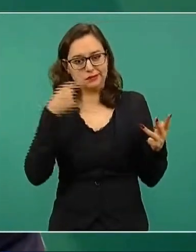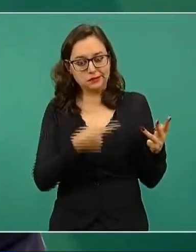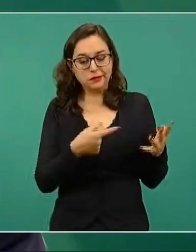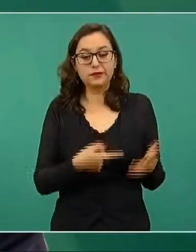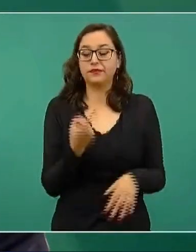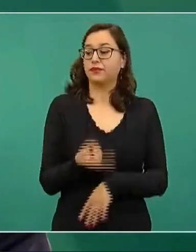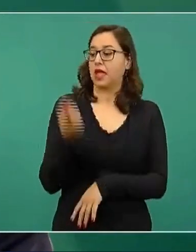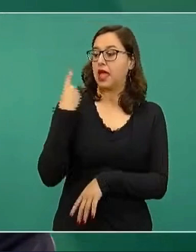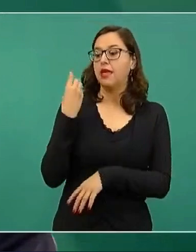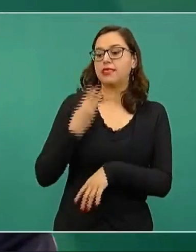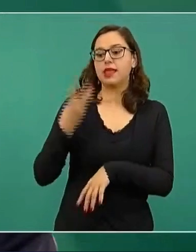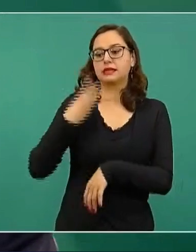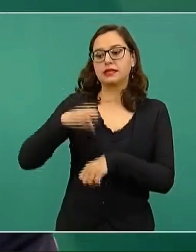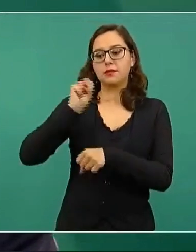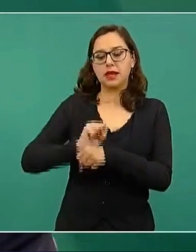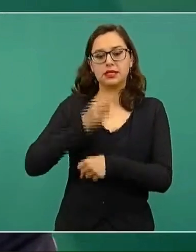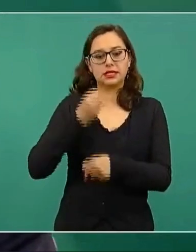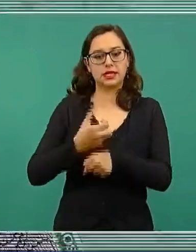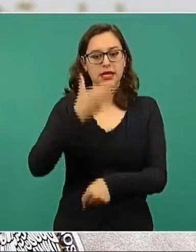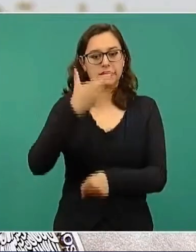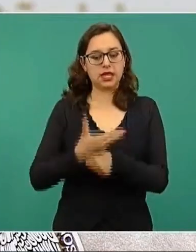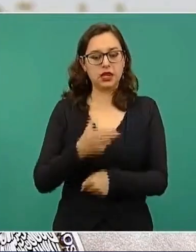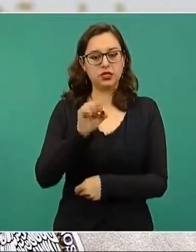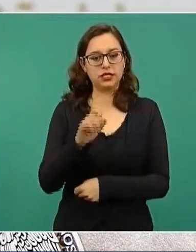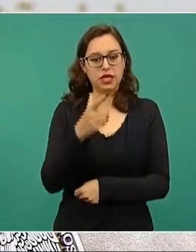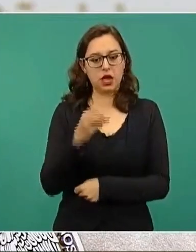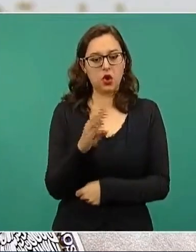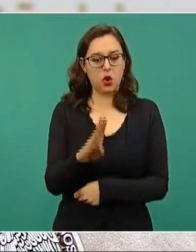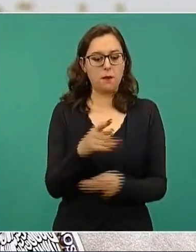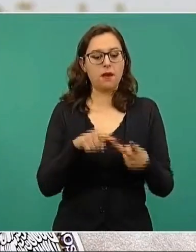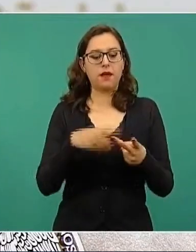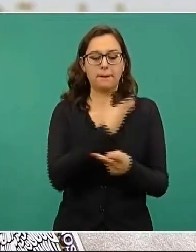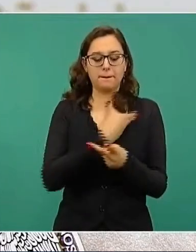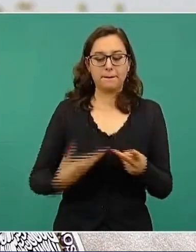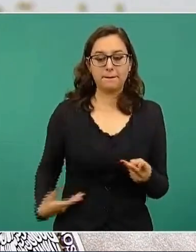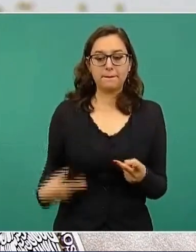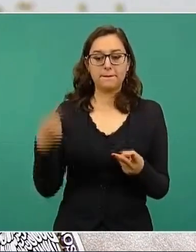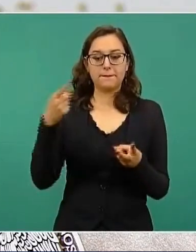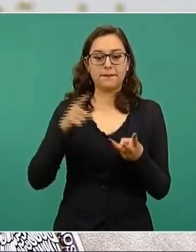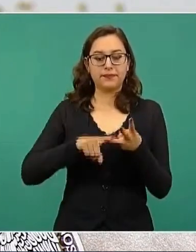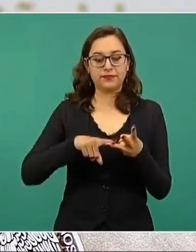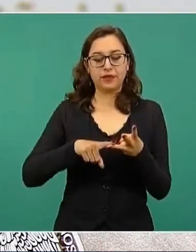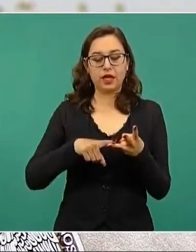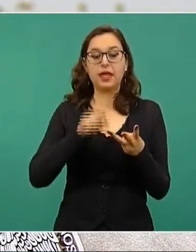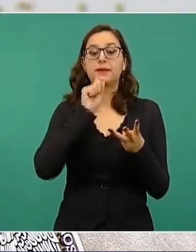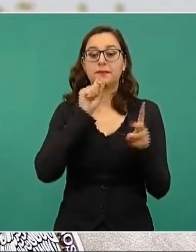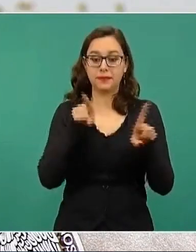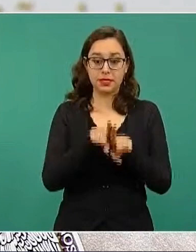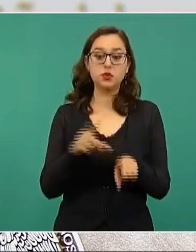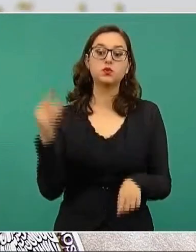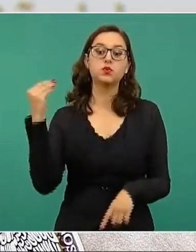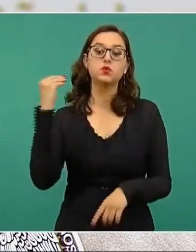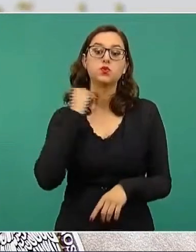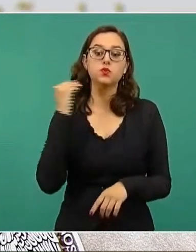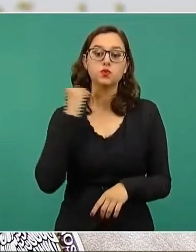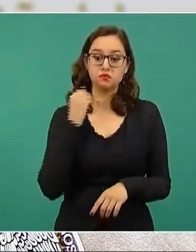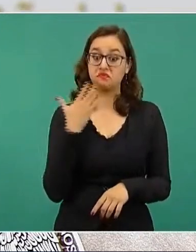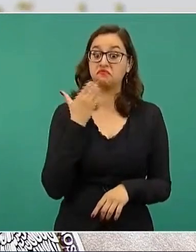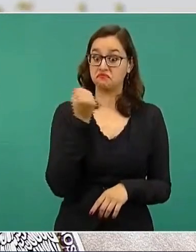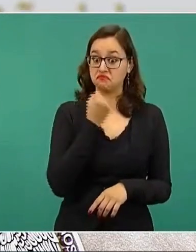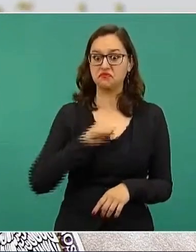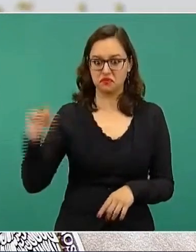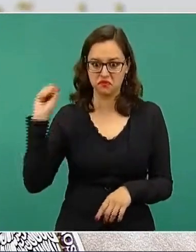secretario de Gobernación por instrucción del presidente y con el apoyo de la consejera jurídica, extraordinaria consejera